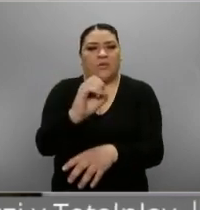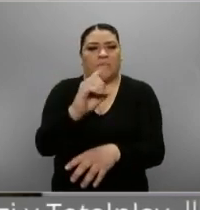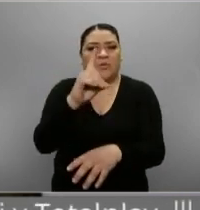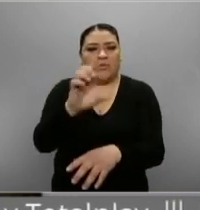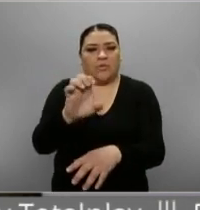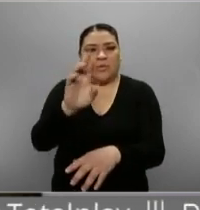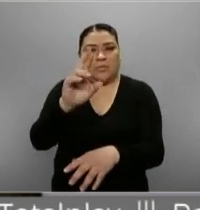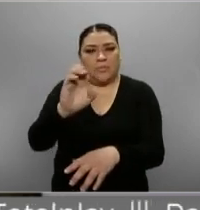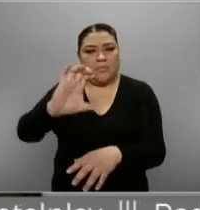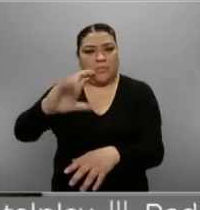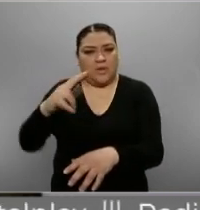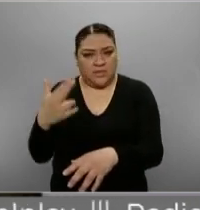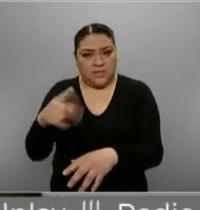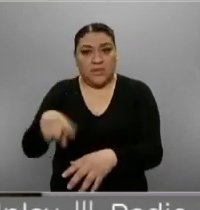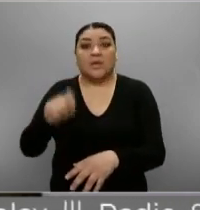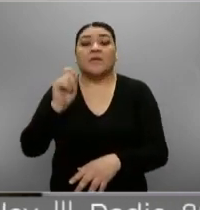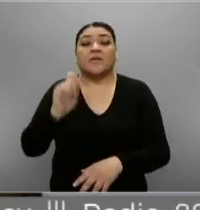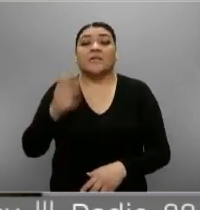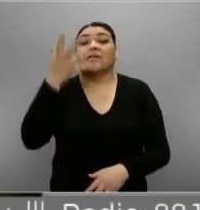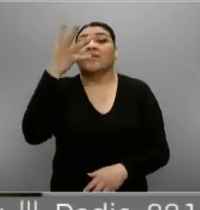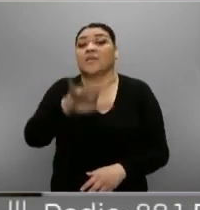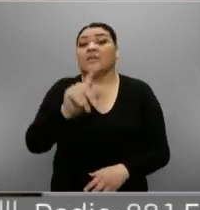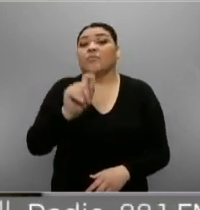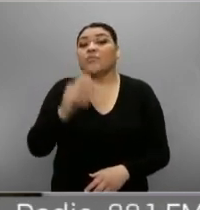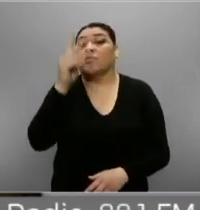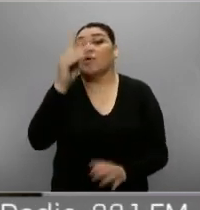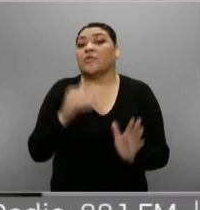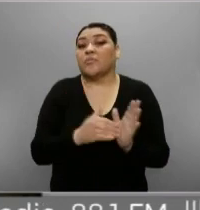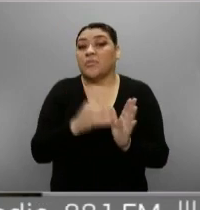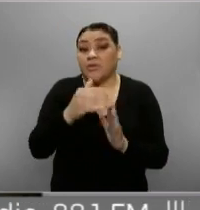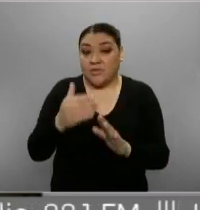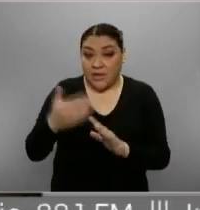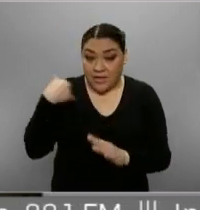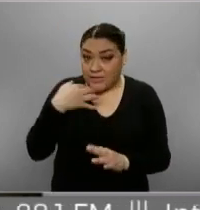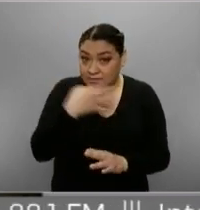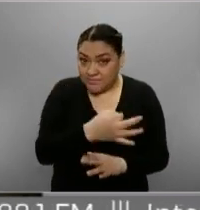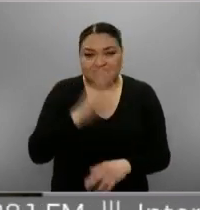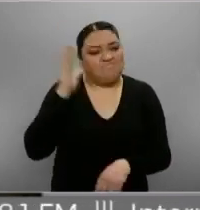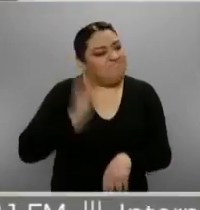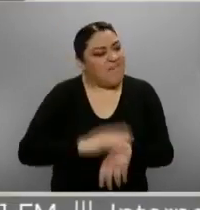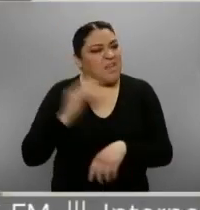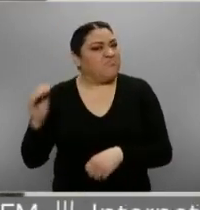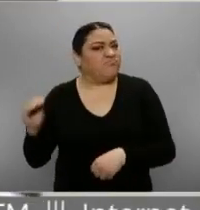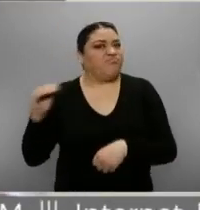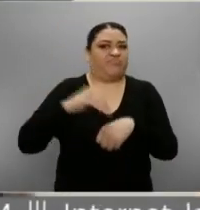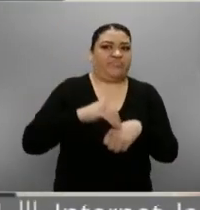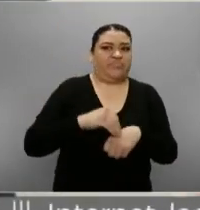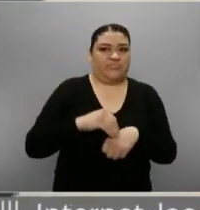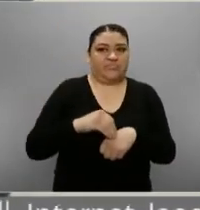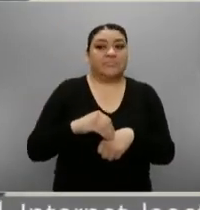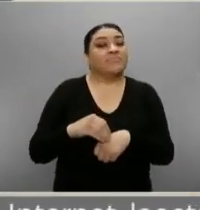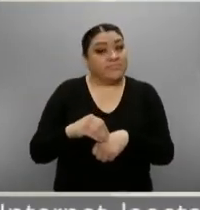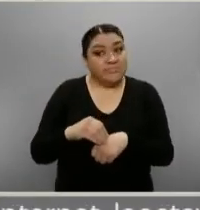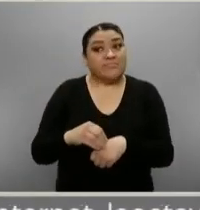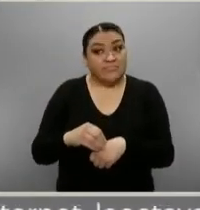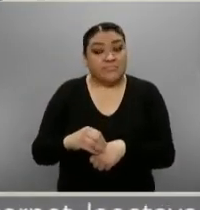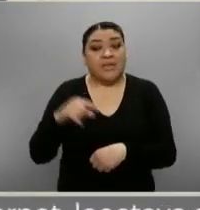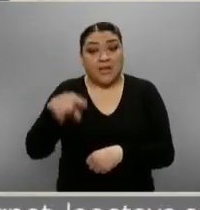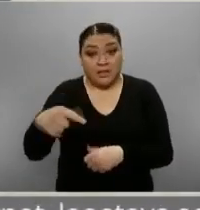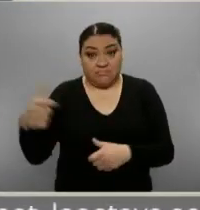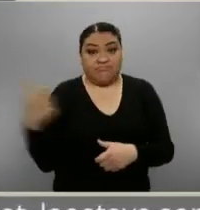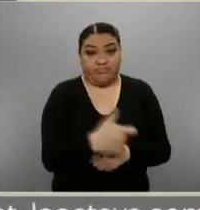más de los 10.4 millones de pesos que se había informado en un inicio. Así es. Bueno, es